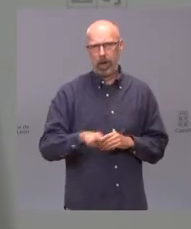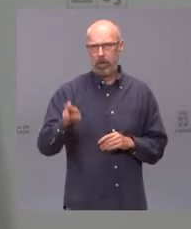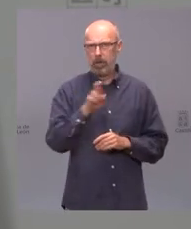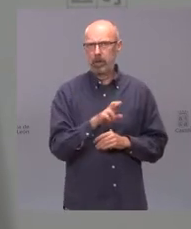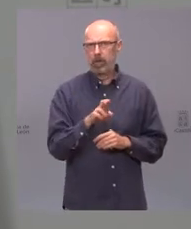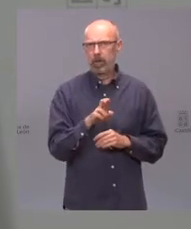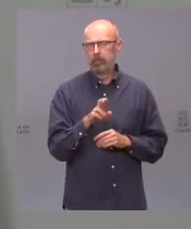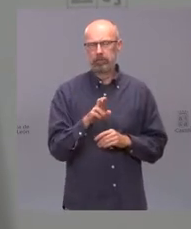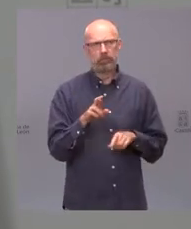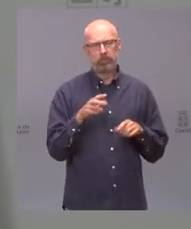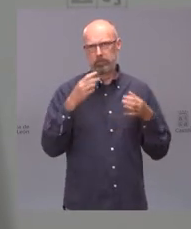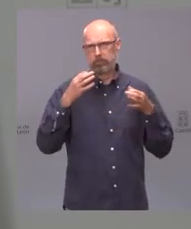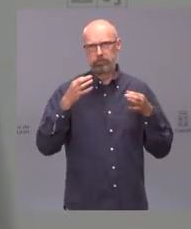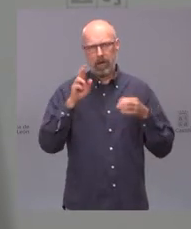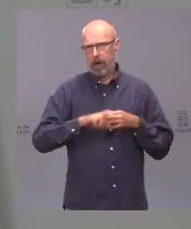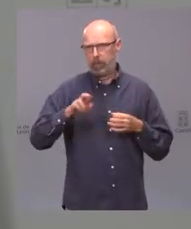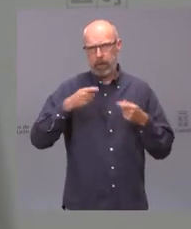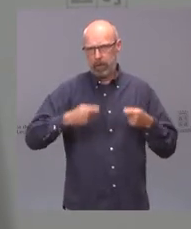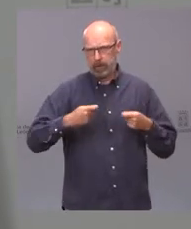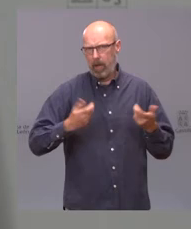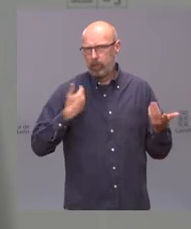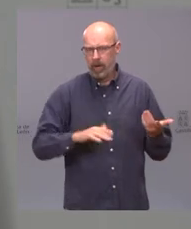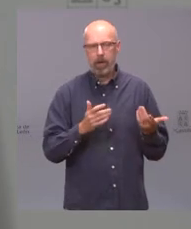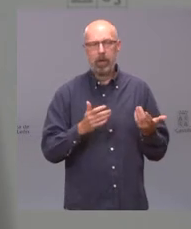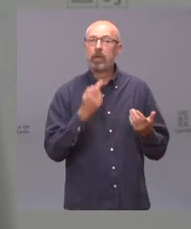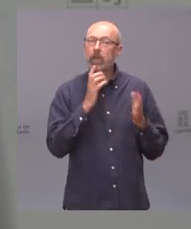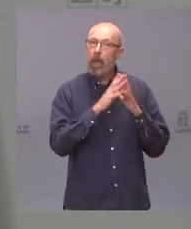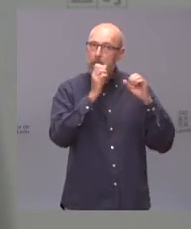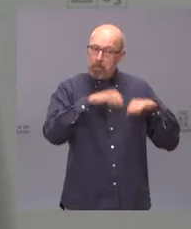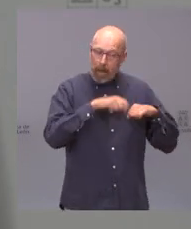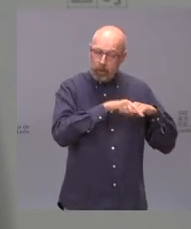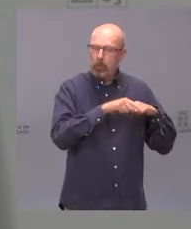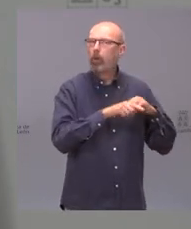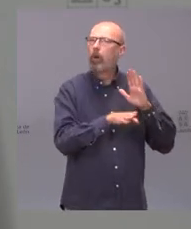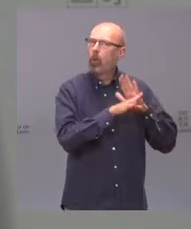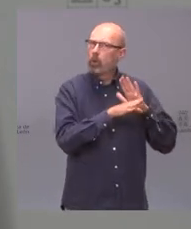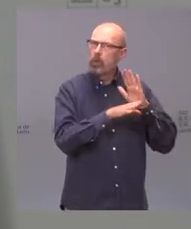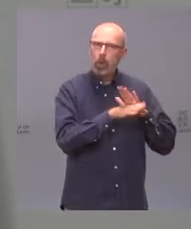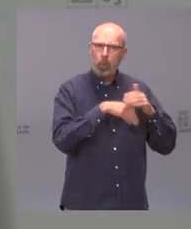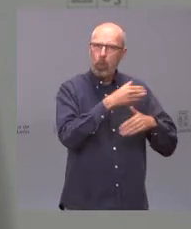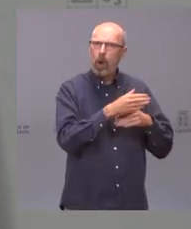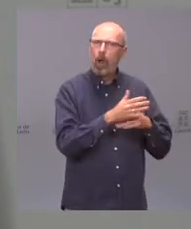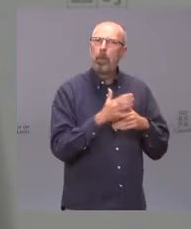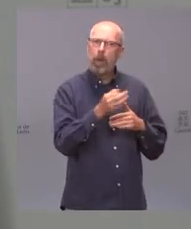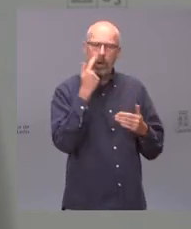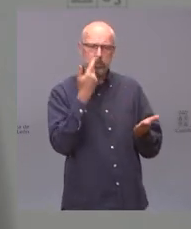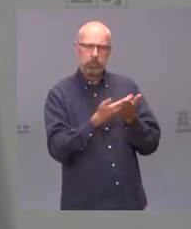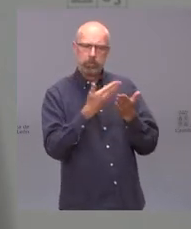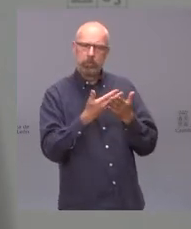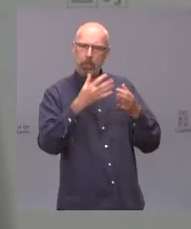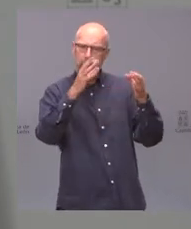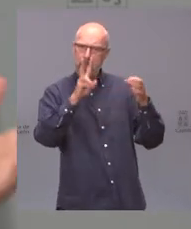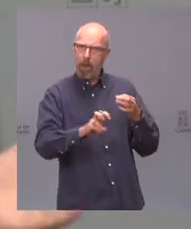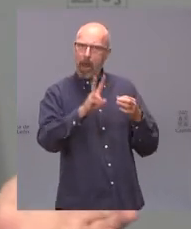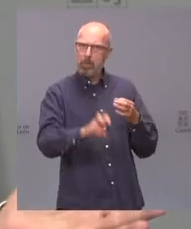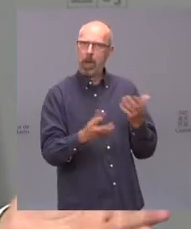machacona que el pacto no solo está vivo sino que es útil y es eficaz fíjese